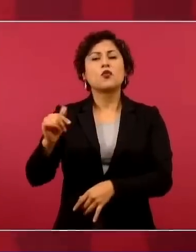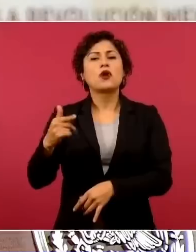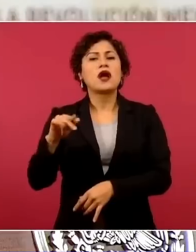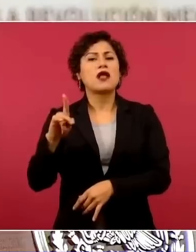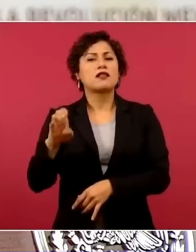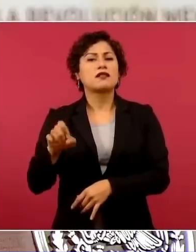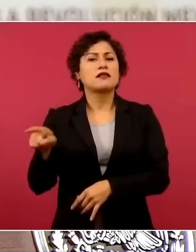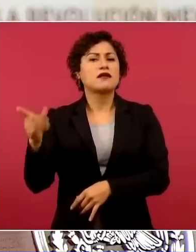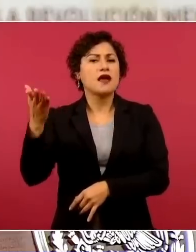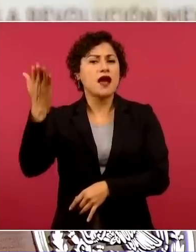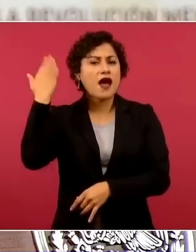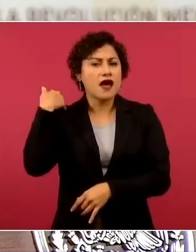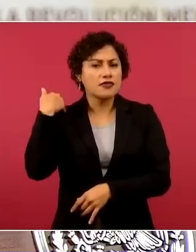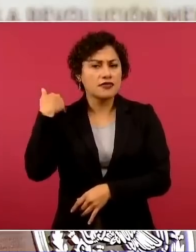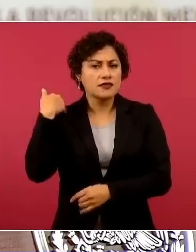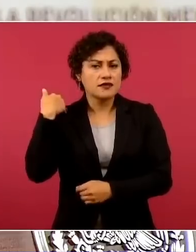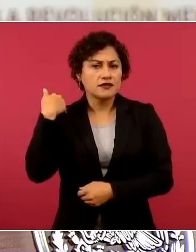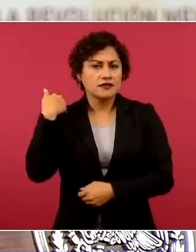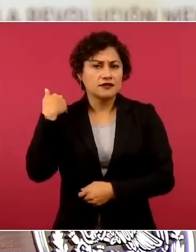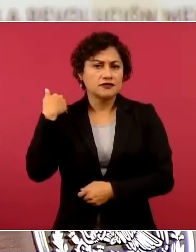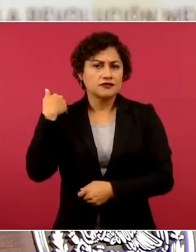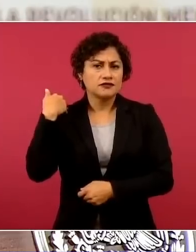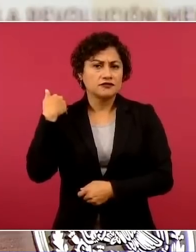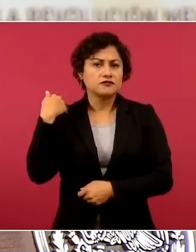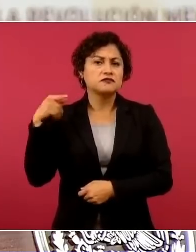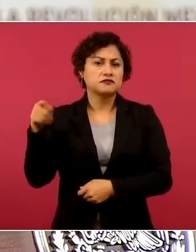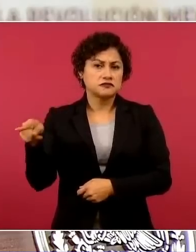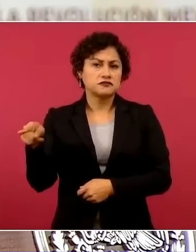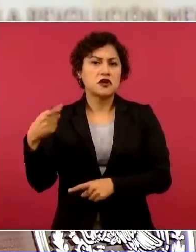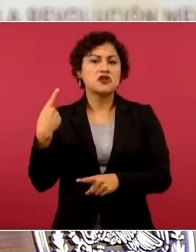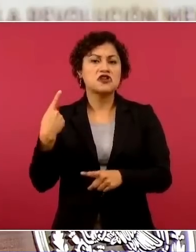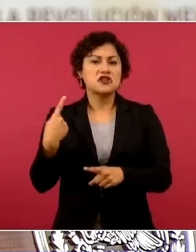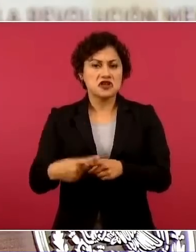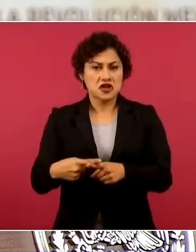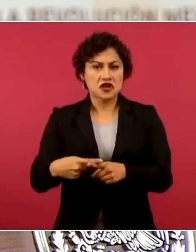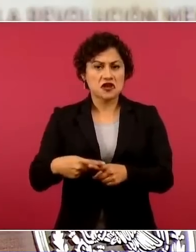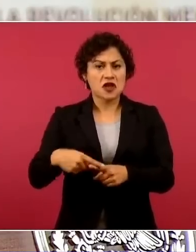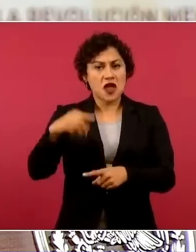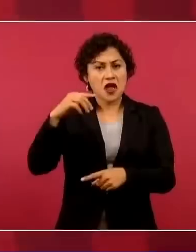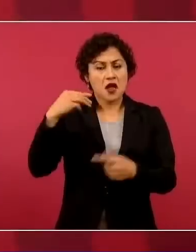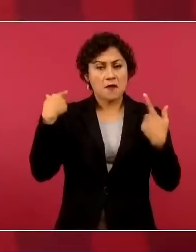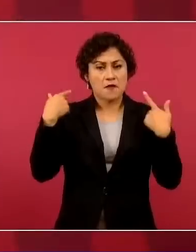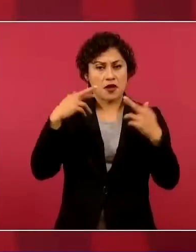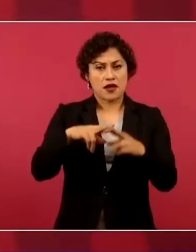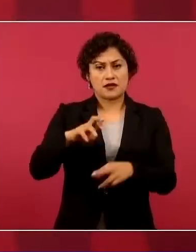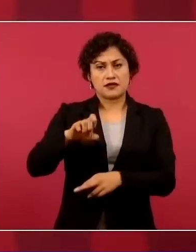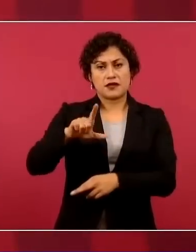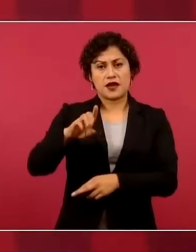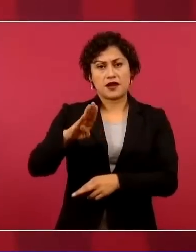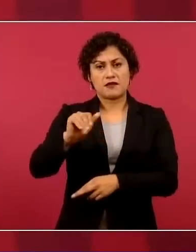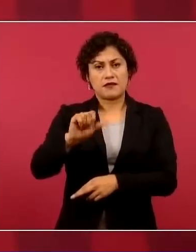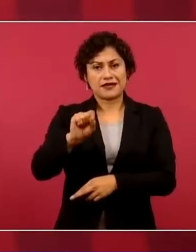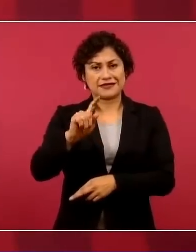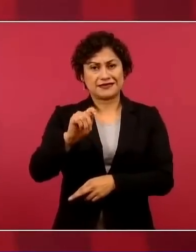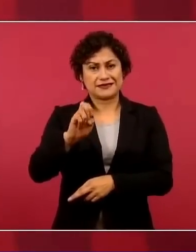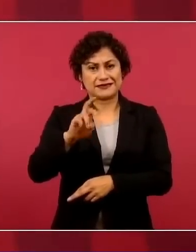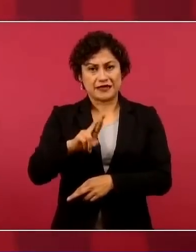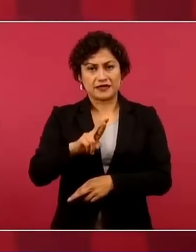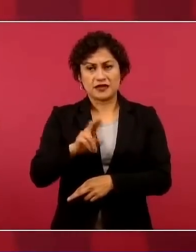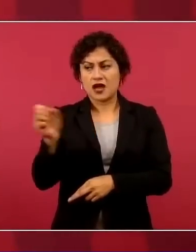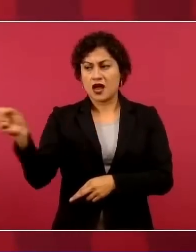puesto por la maestra Elvester Gordillo, llevó a cabo